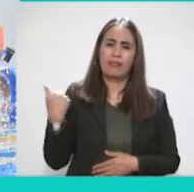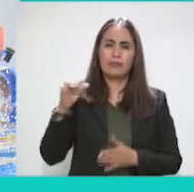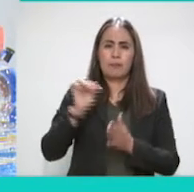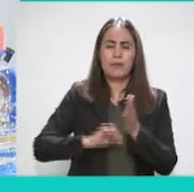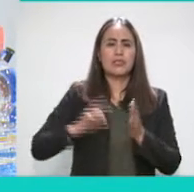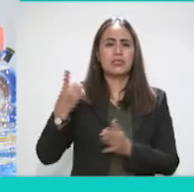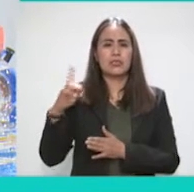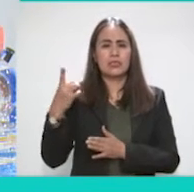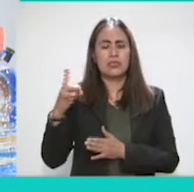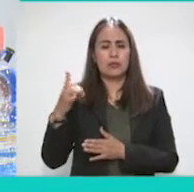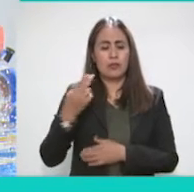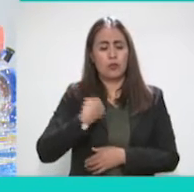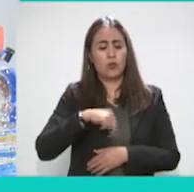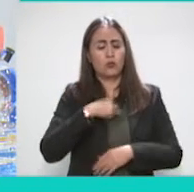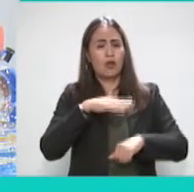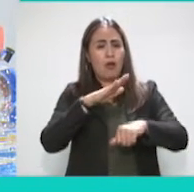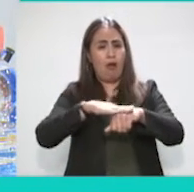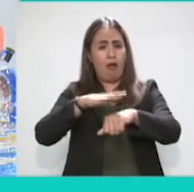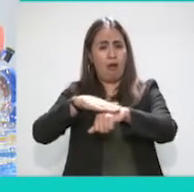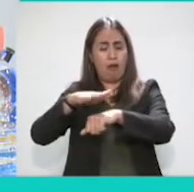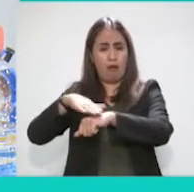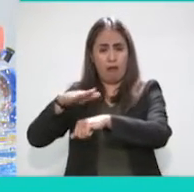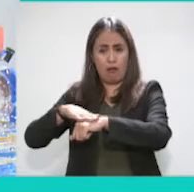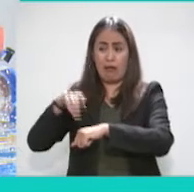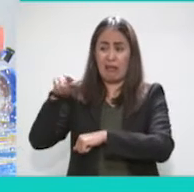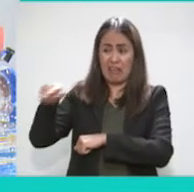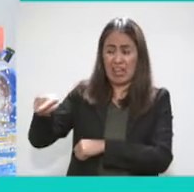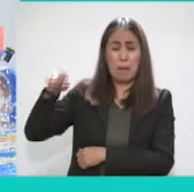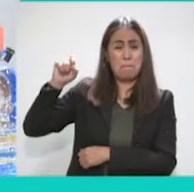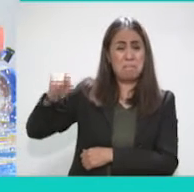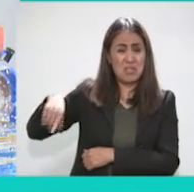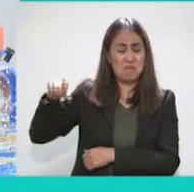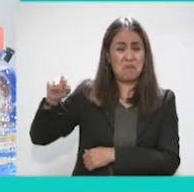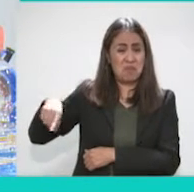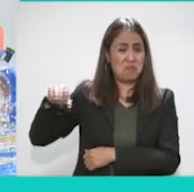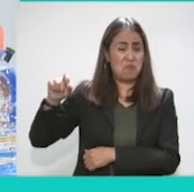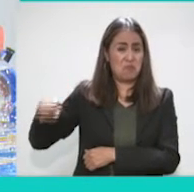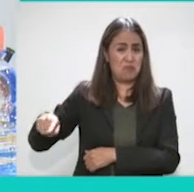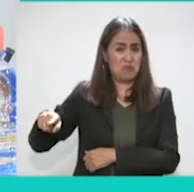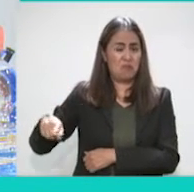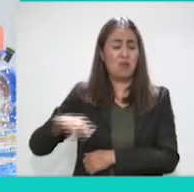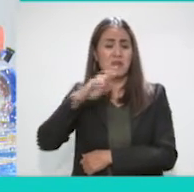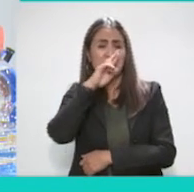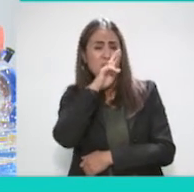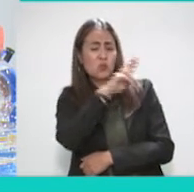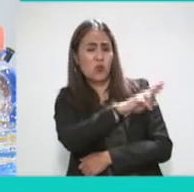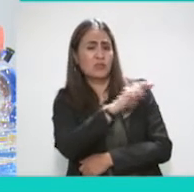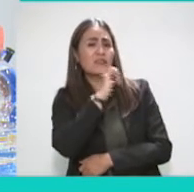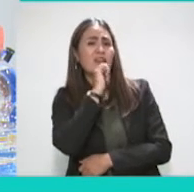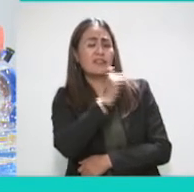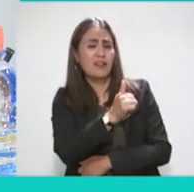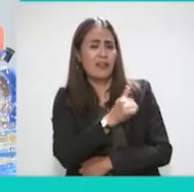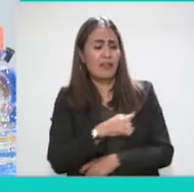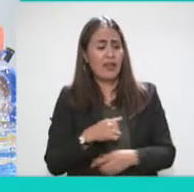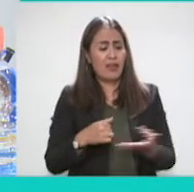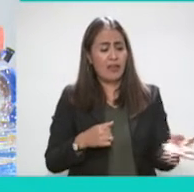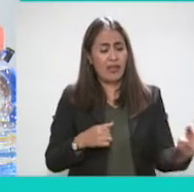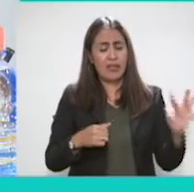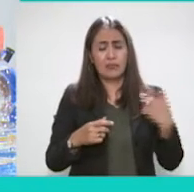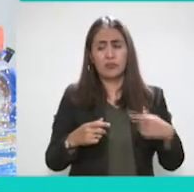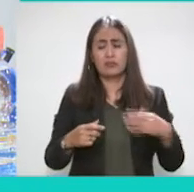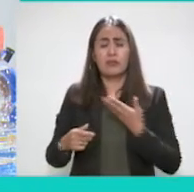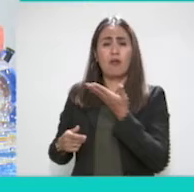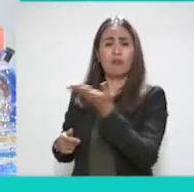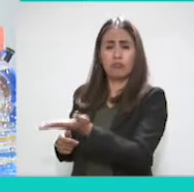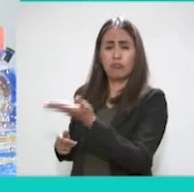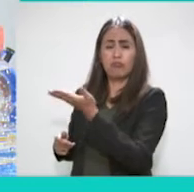comisionados advertimos que se advierte un patrón sistemático en la falta de respuesta a las solicitudes, lo que es en